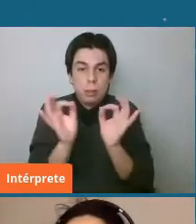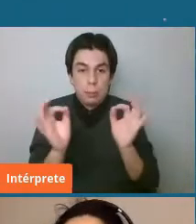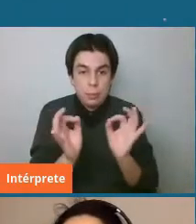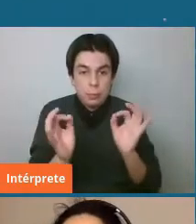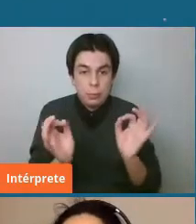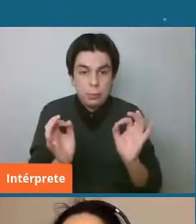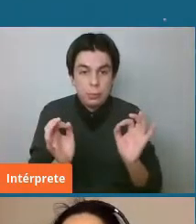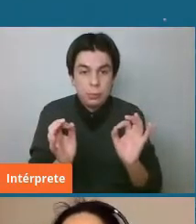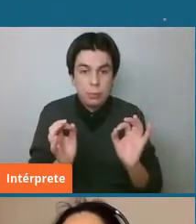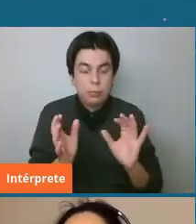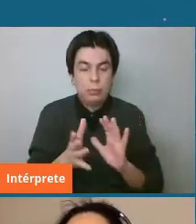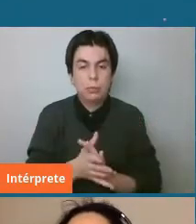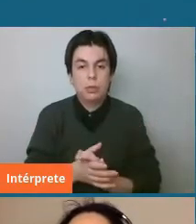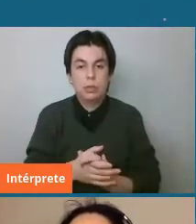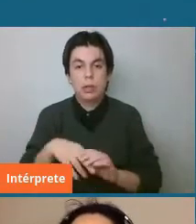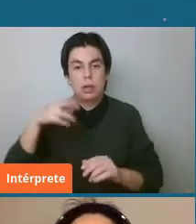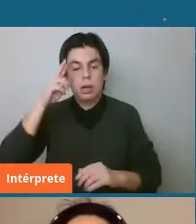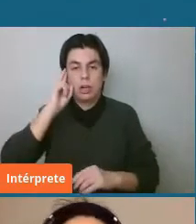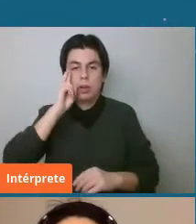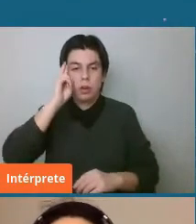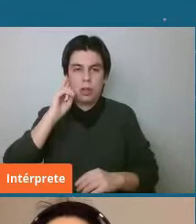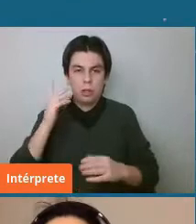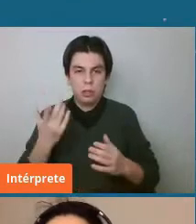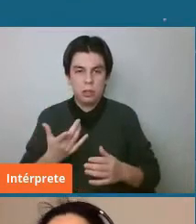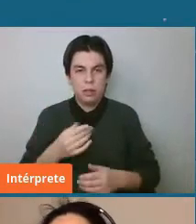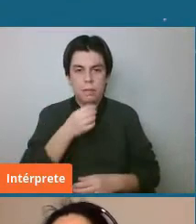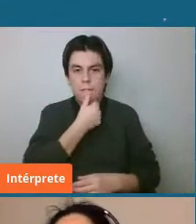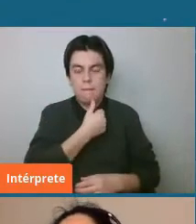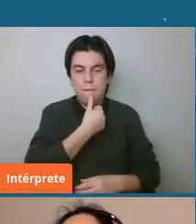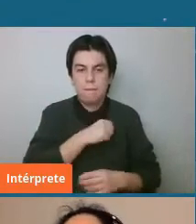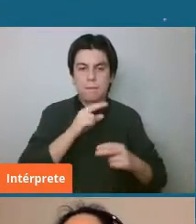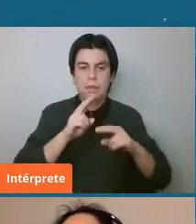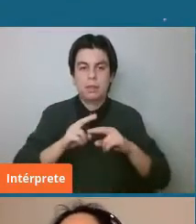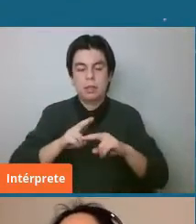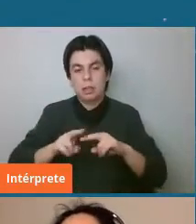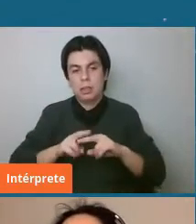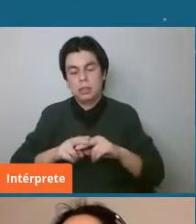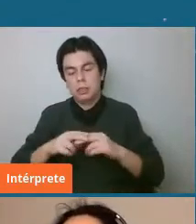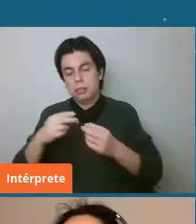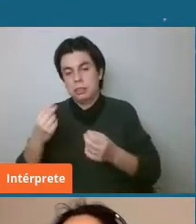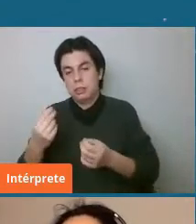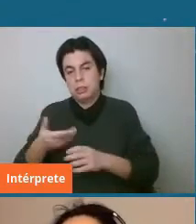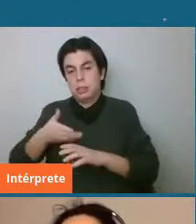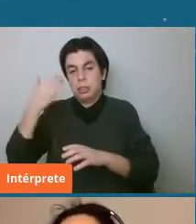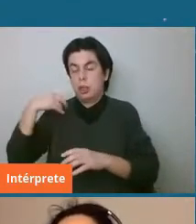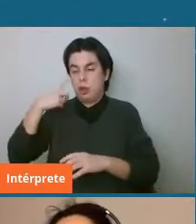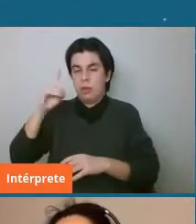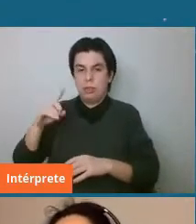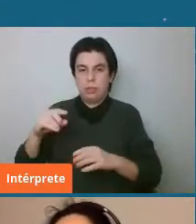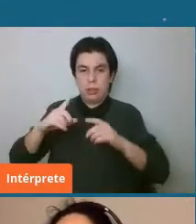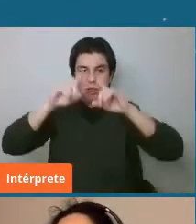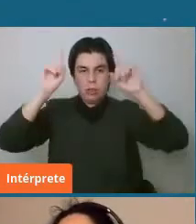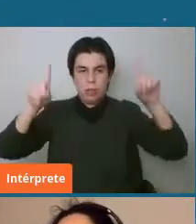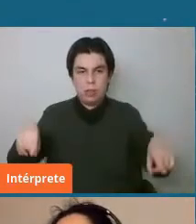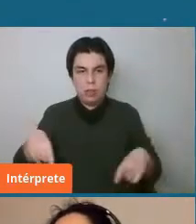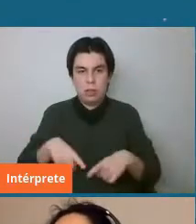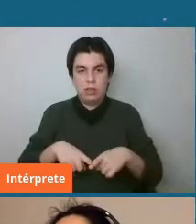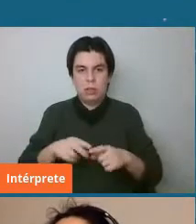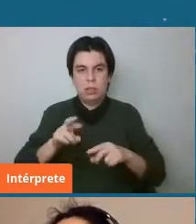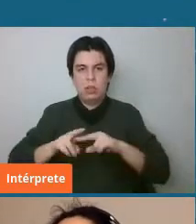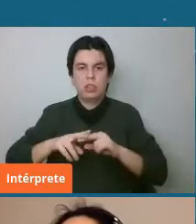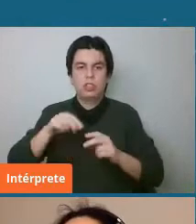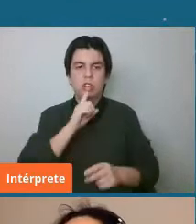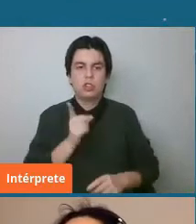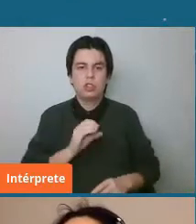que recién se están uniendo a esta transmisión y no habían visto ninguna de las charlas, acá hay un cartoon que me encanta, que lo hizo Sofía